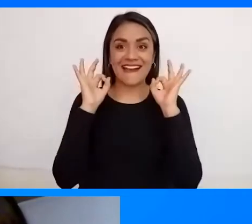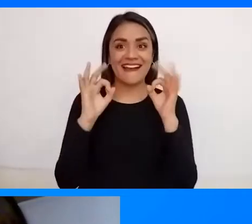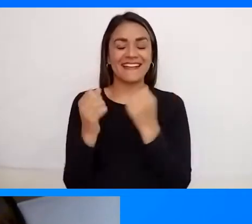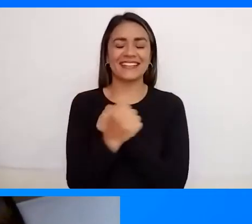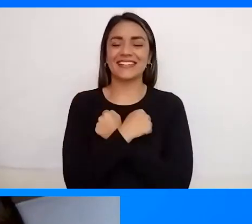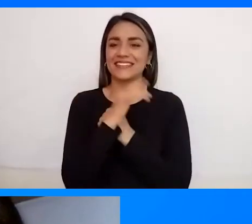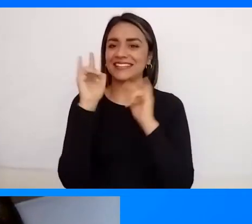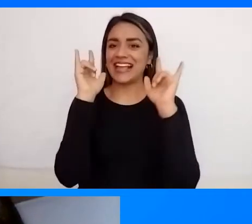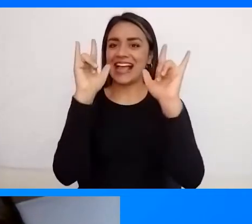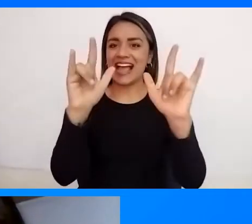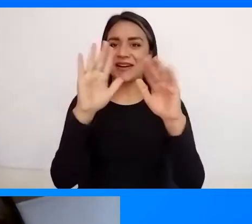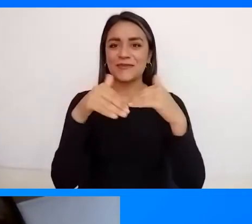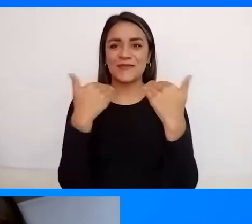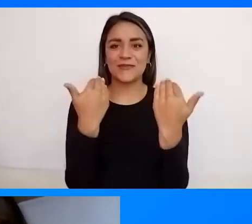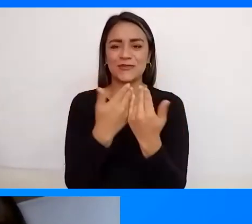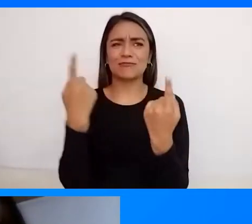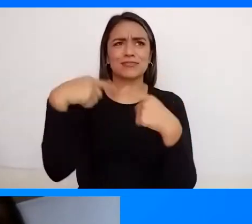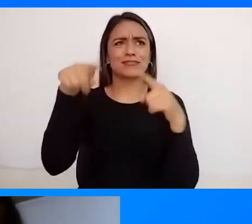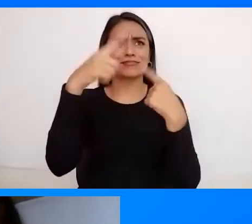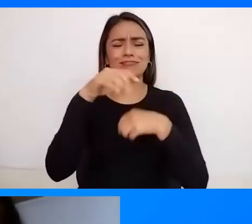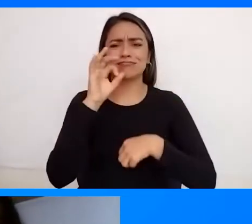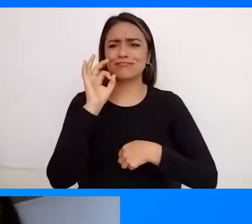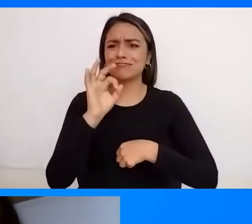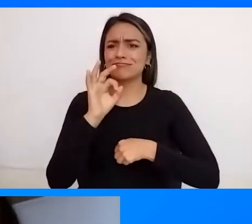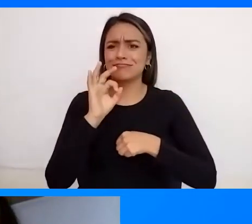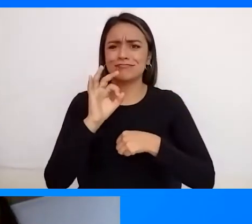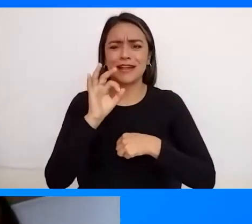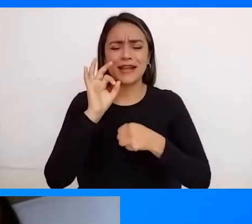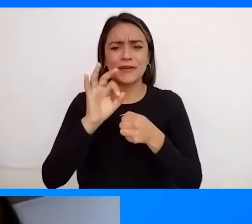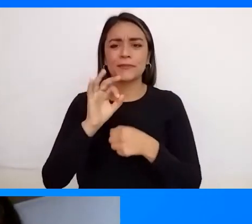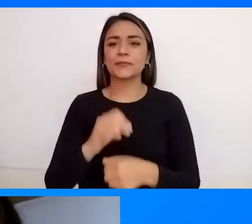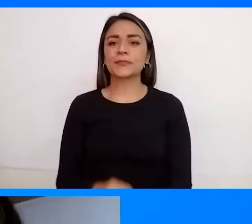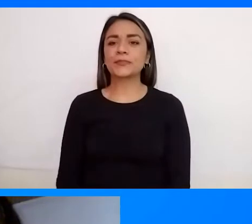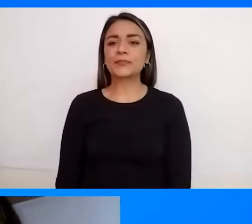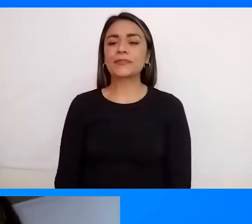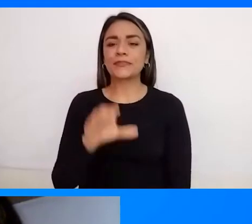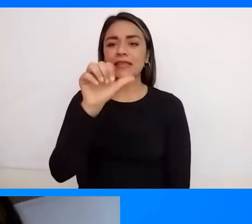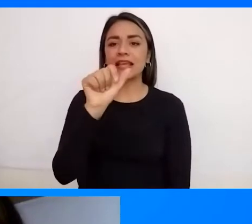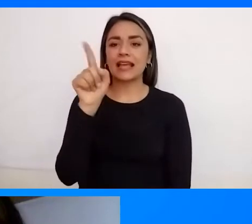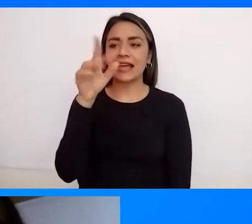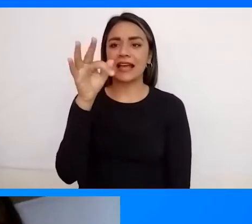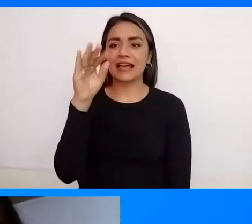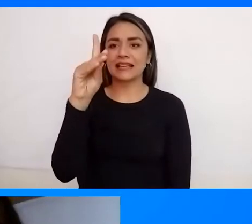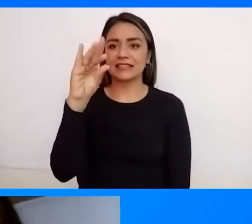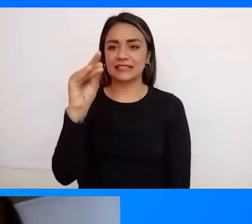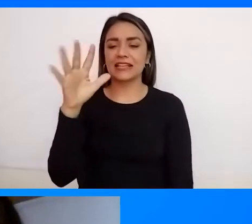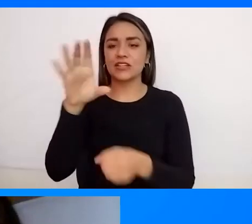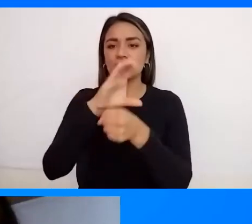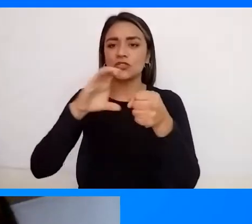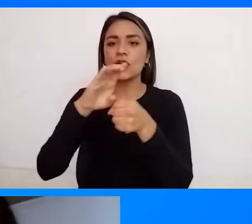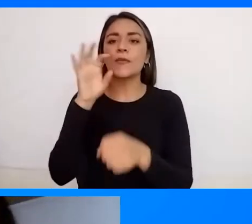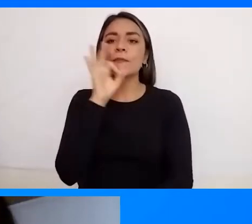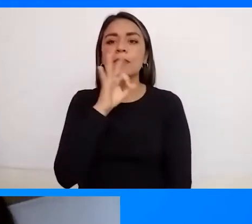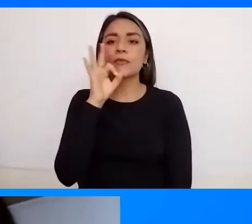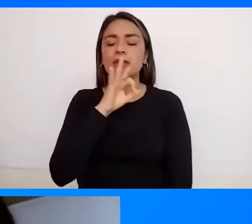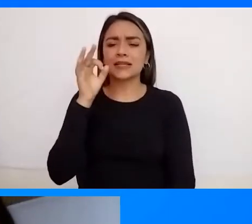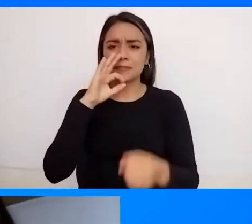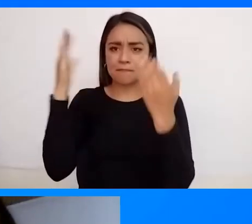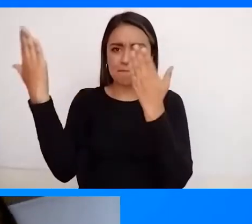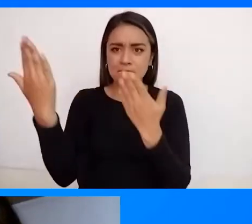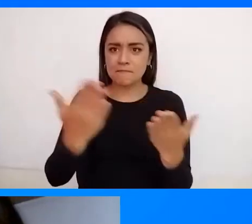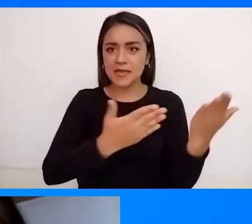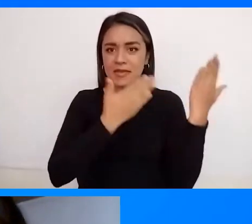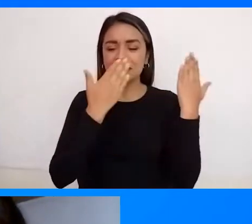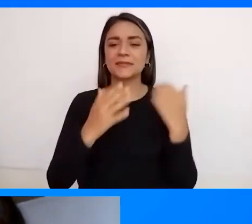colegio porque hacemos unos recorridos geniales por ese colegio Astrid Vargas de Ciudad de Villavicencio Bienvenidas